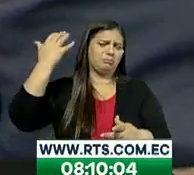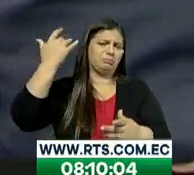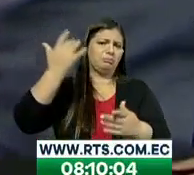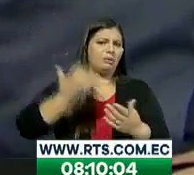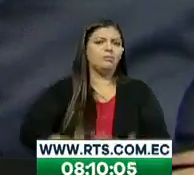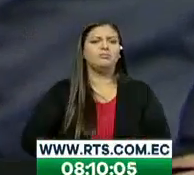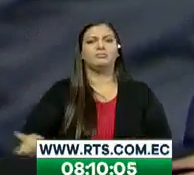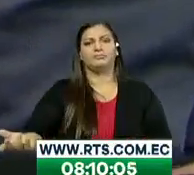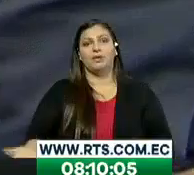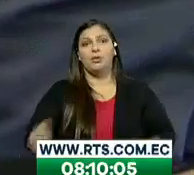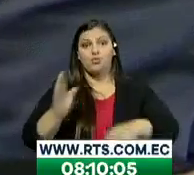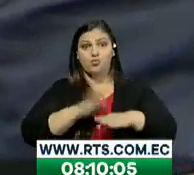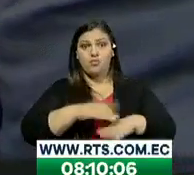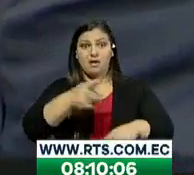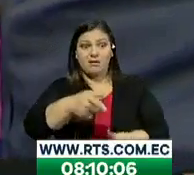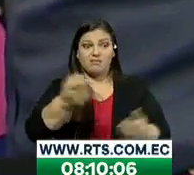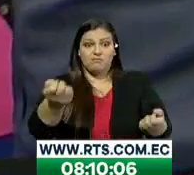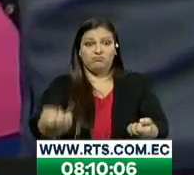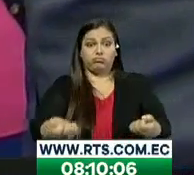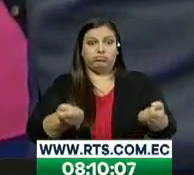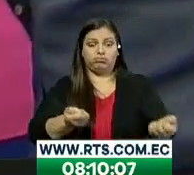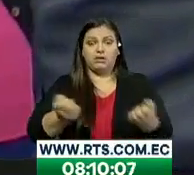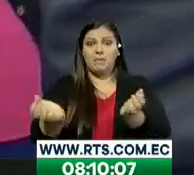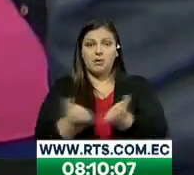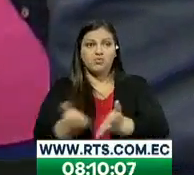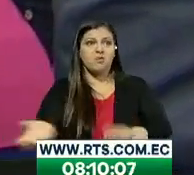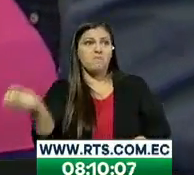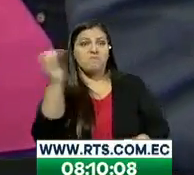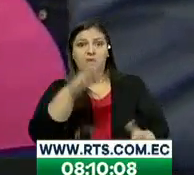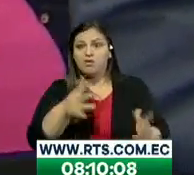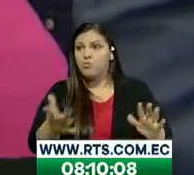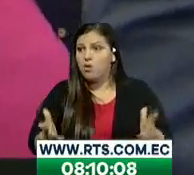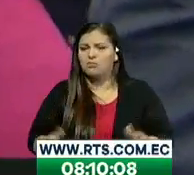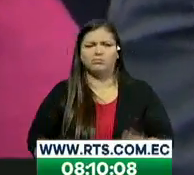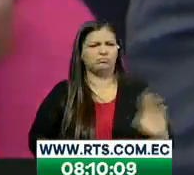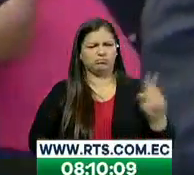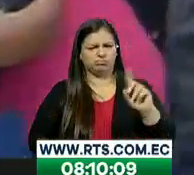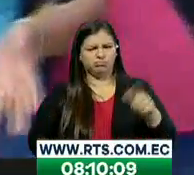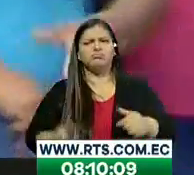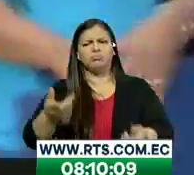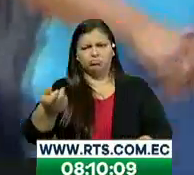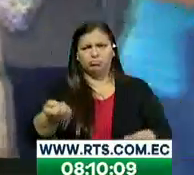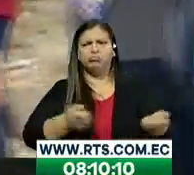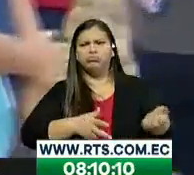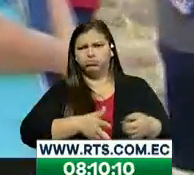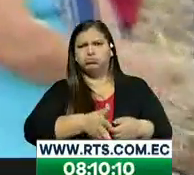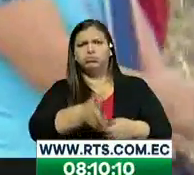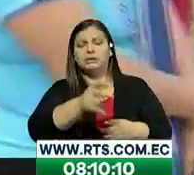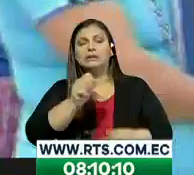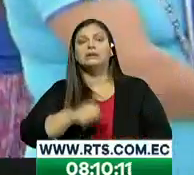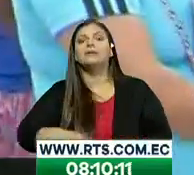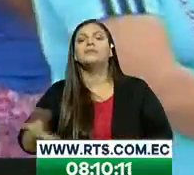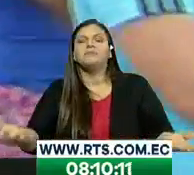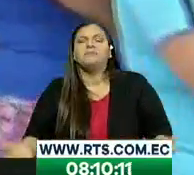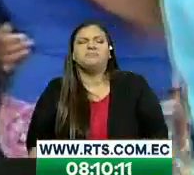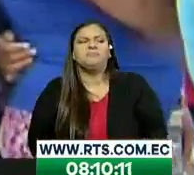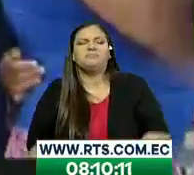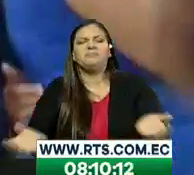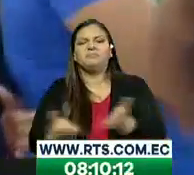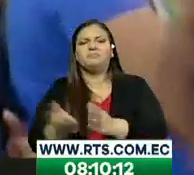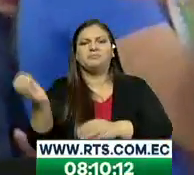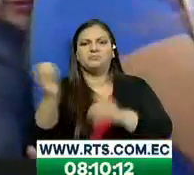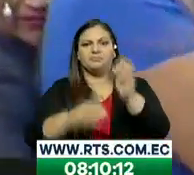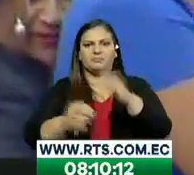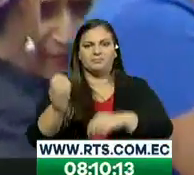recolección de basura, sino de moradores, porque los mismos moradores no ayudan a la limpieza del sector. Hoy día usted va a encontrar un poco limpio porque desde la